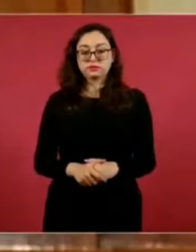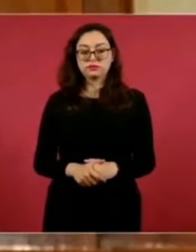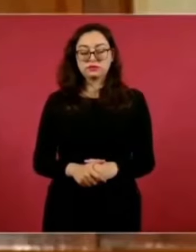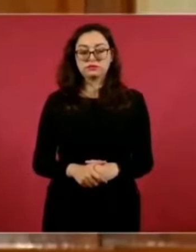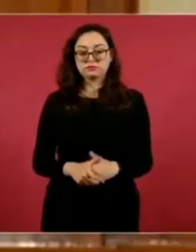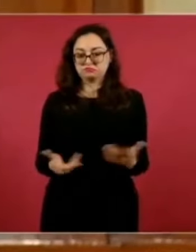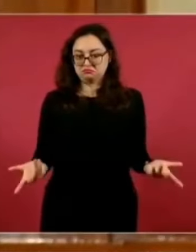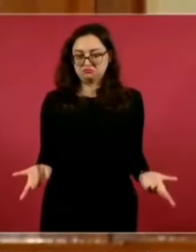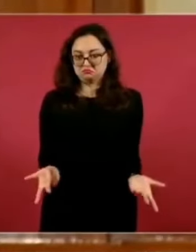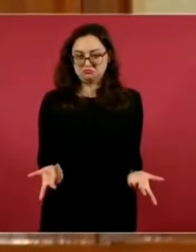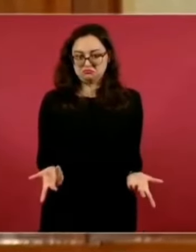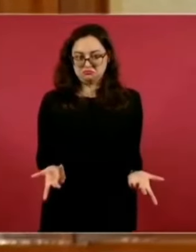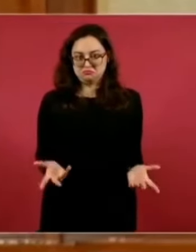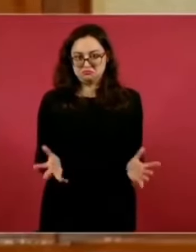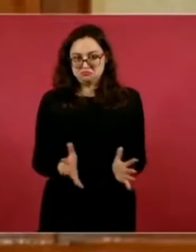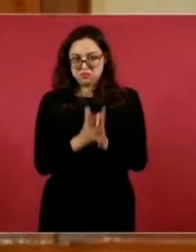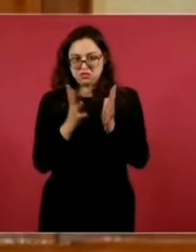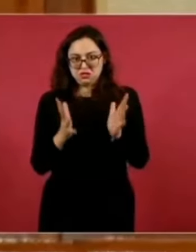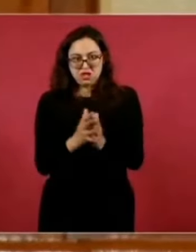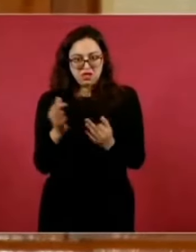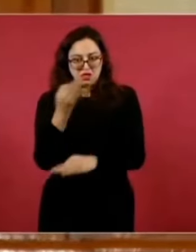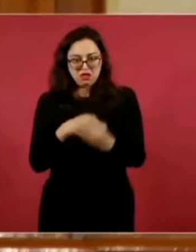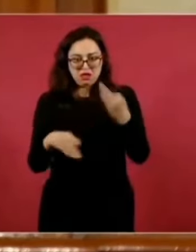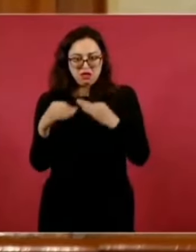todos tienen información.